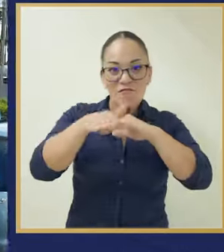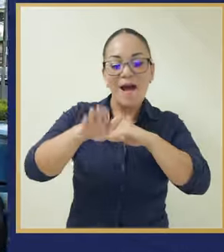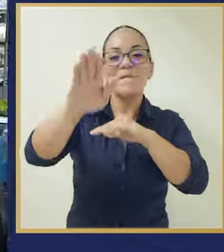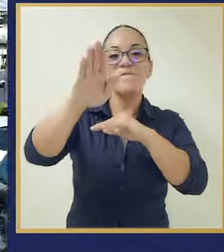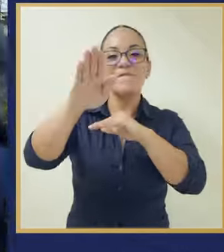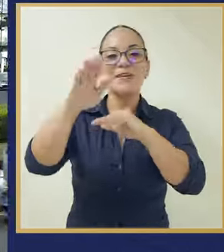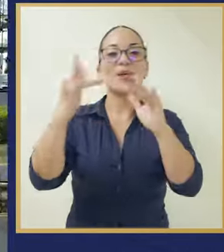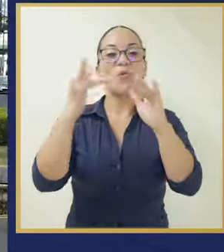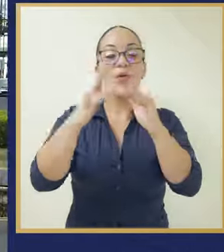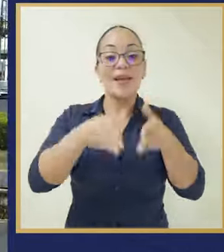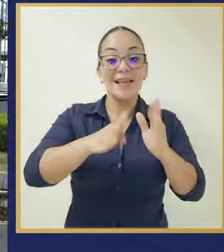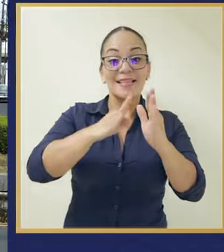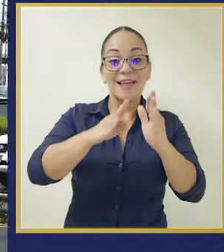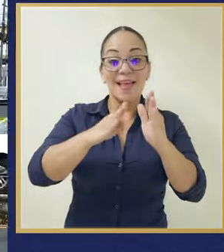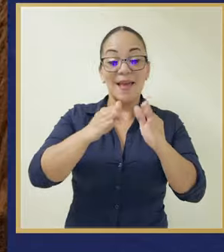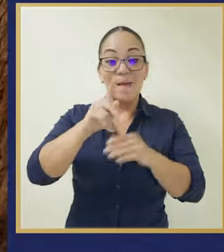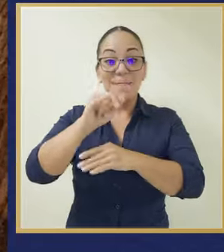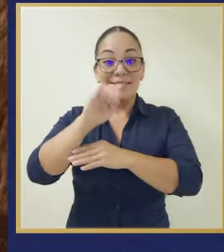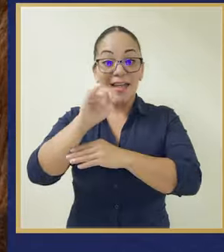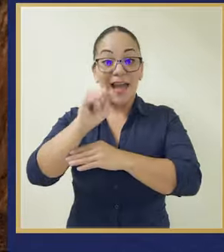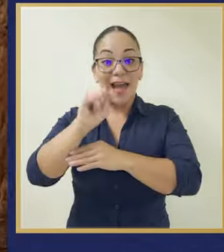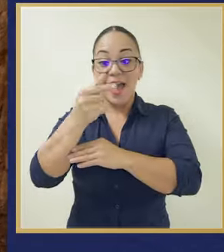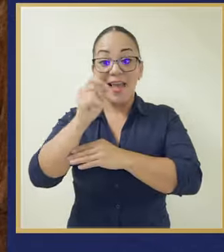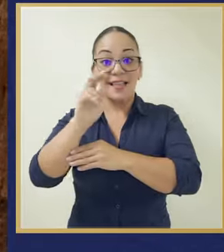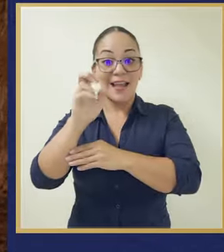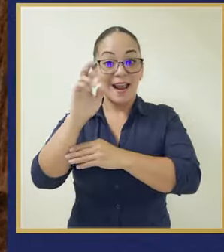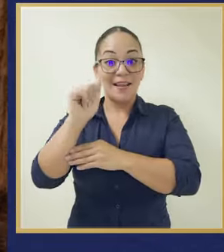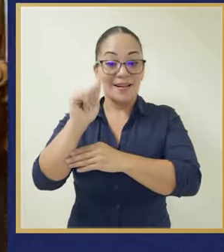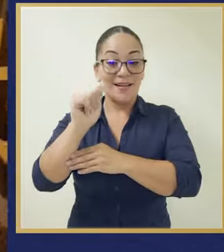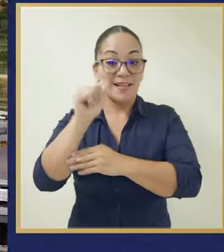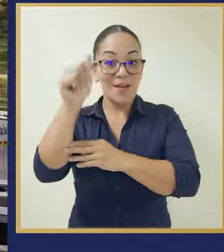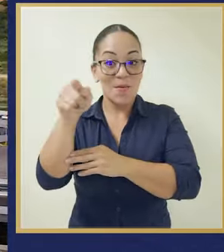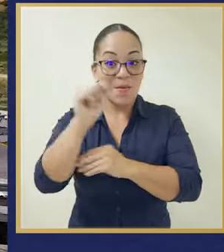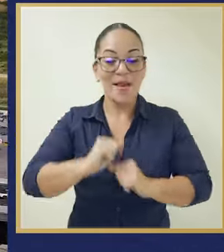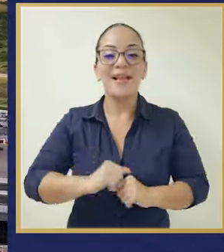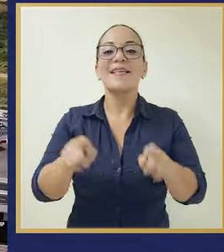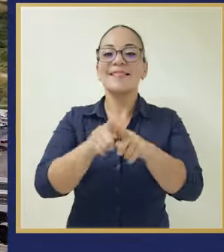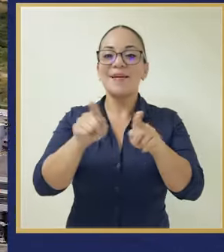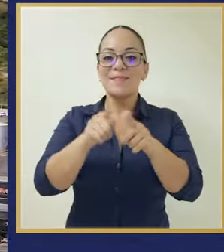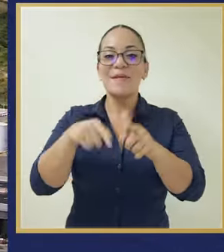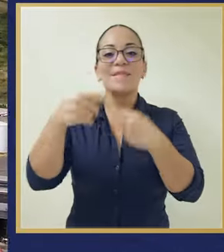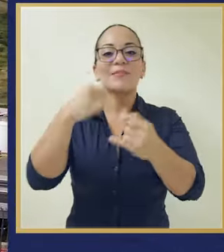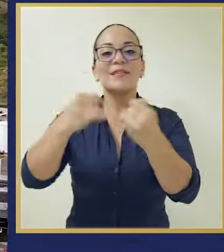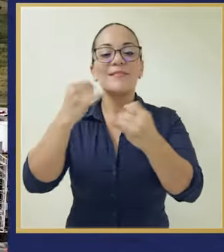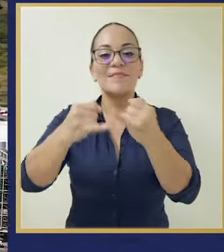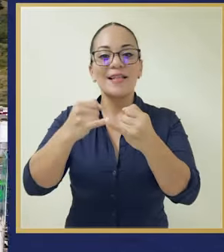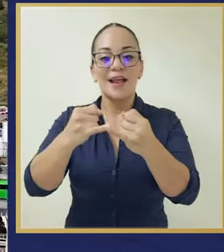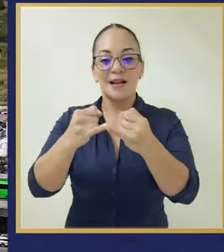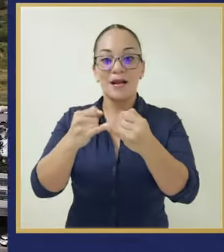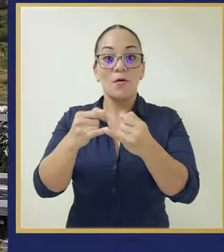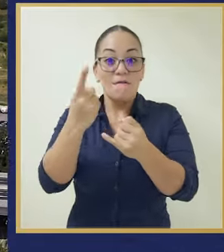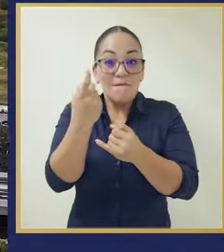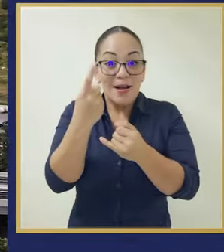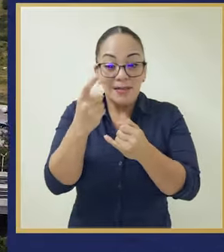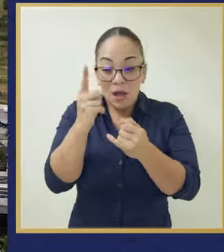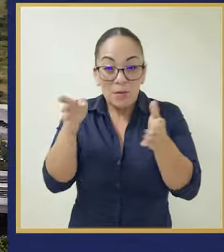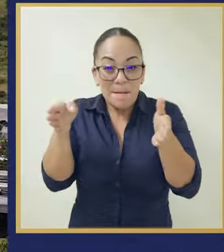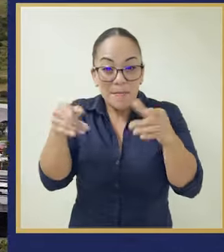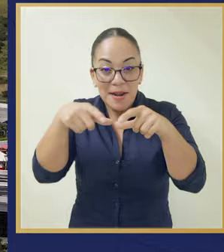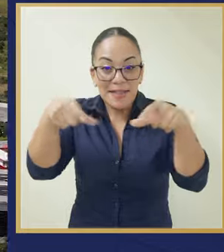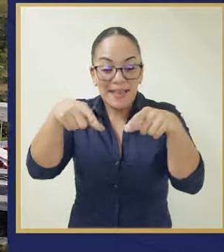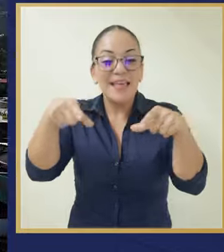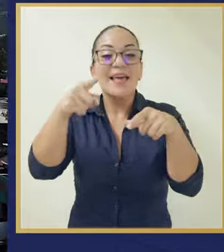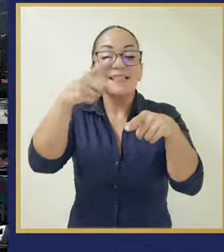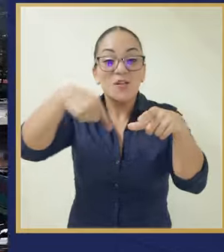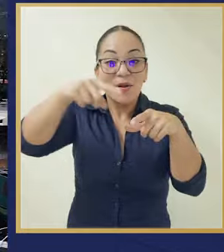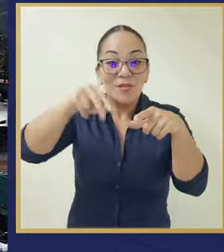rampas que interconectan la general Cañas con la circunvalación. Seguimos avanzando con culminar el último segmento de circunvalación